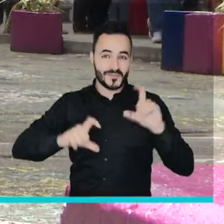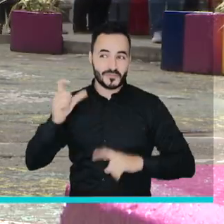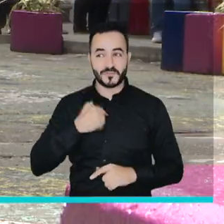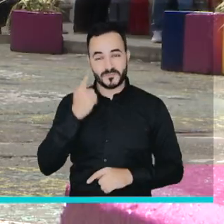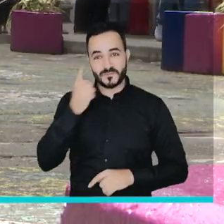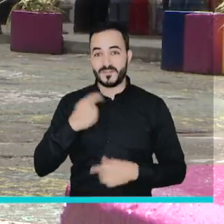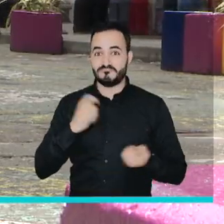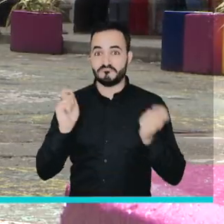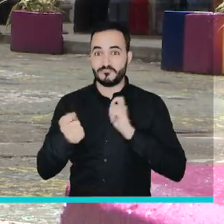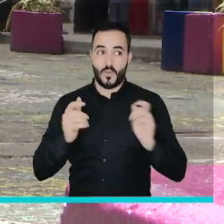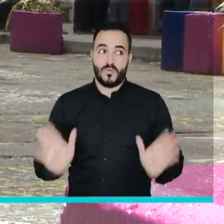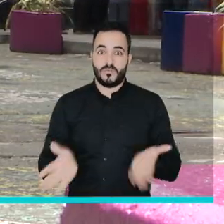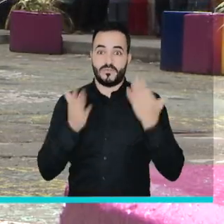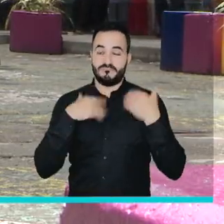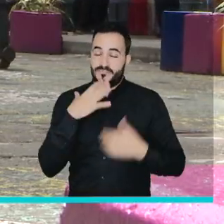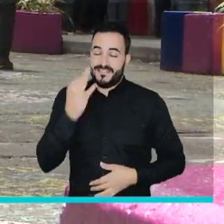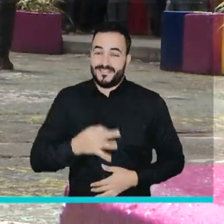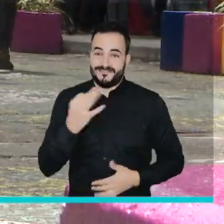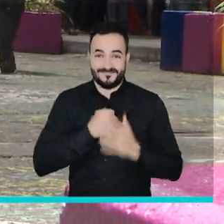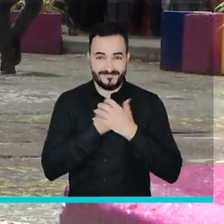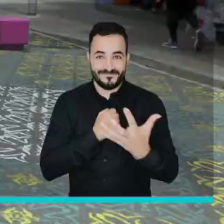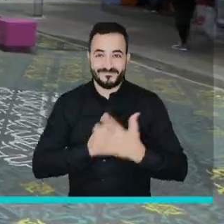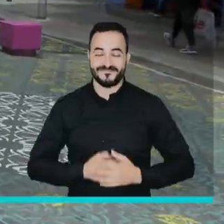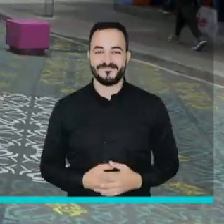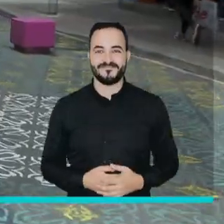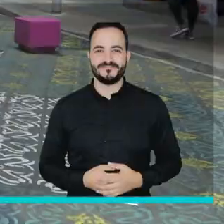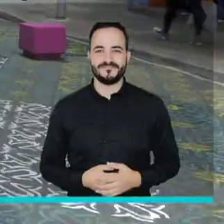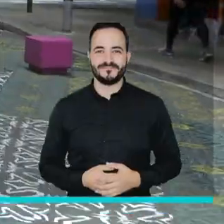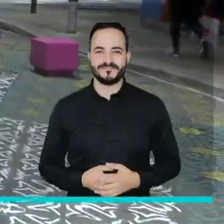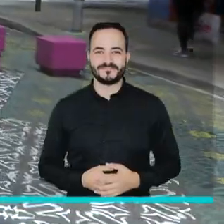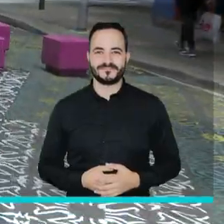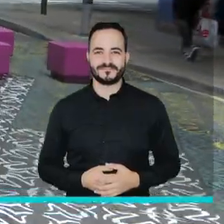tomándose fotos ahí al frente, de verdad que sí, está muy bonito.